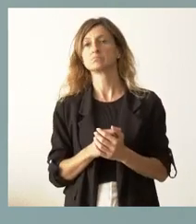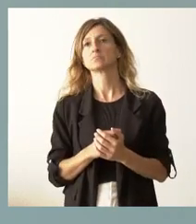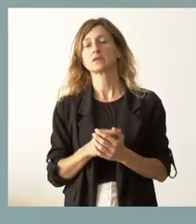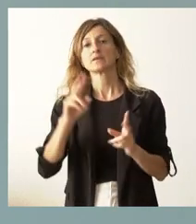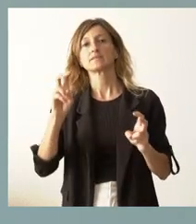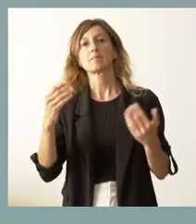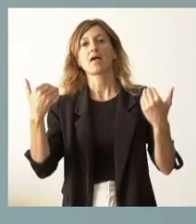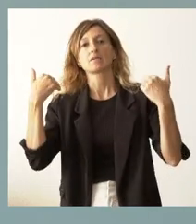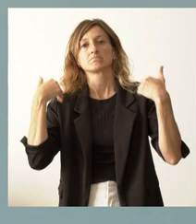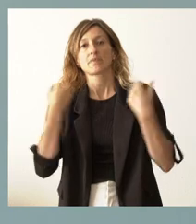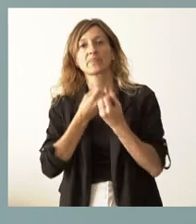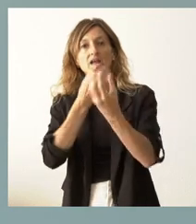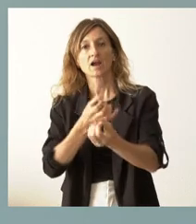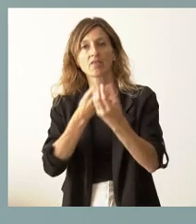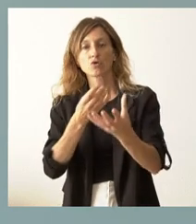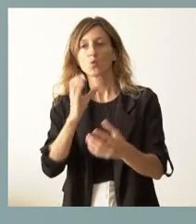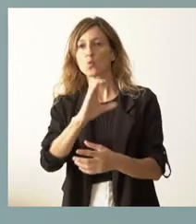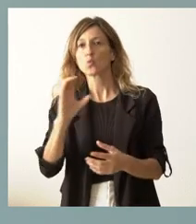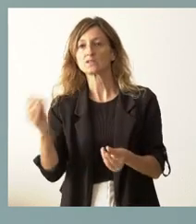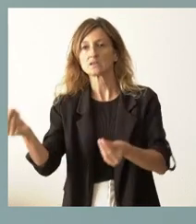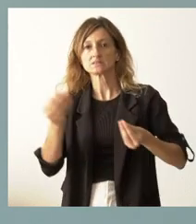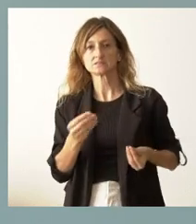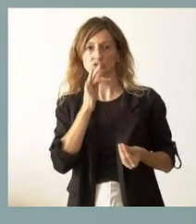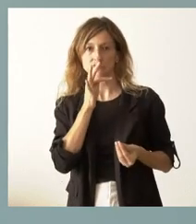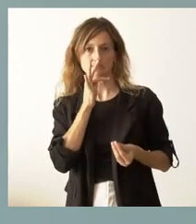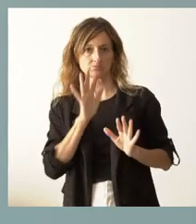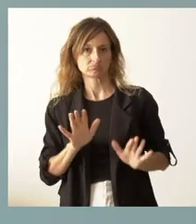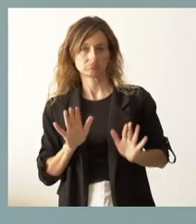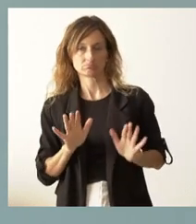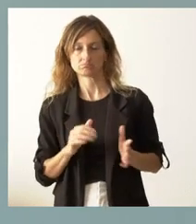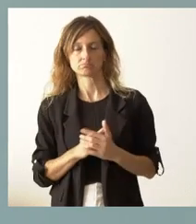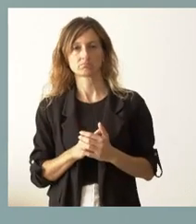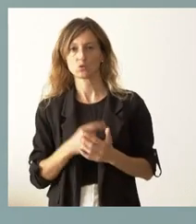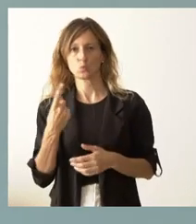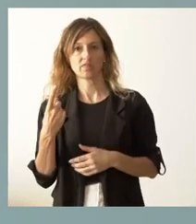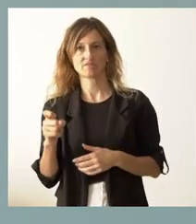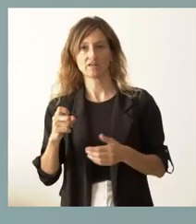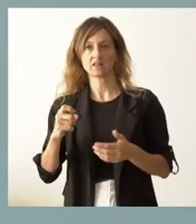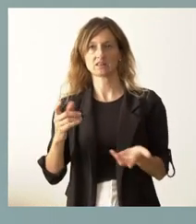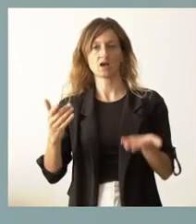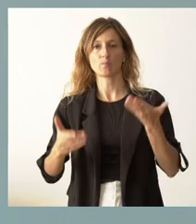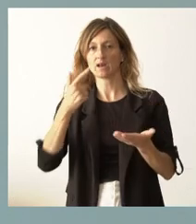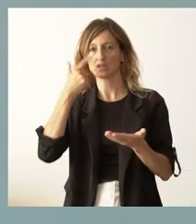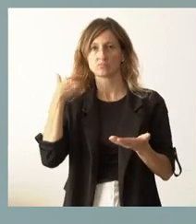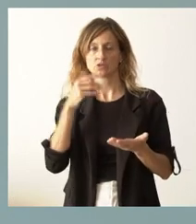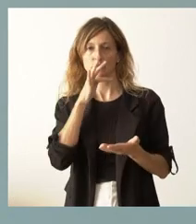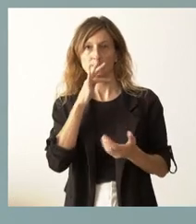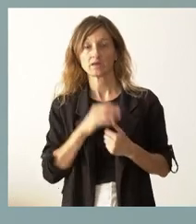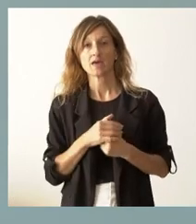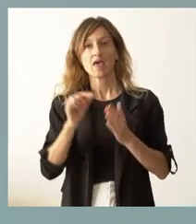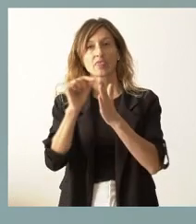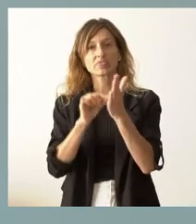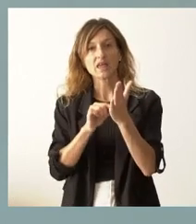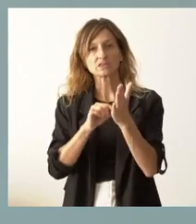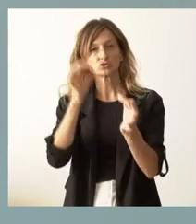declaración responsable, que no exige presentar cuentas del ejercicio ni comparativas en este momento con años anteriores. No le puedo ofrecer datos